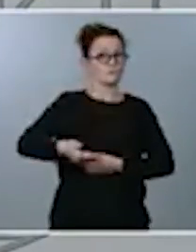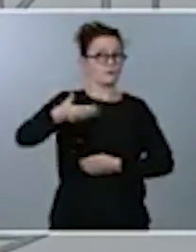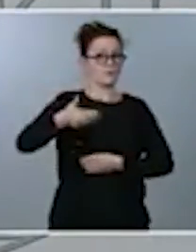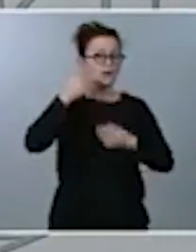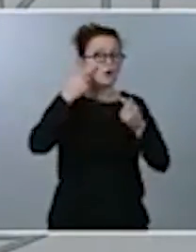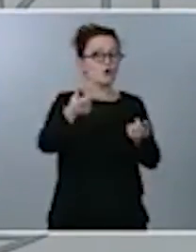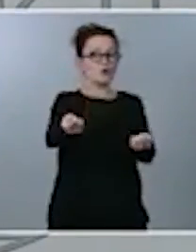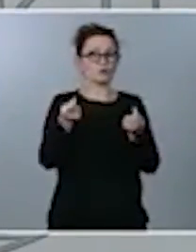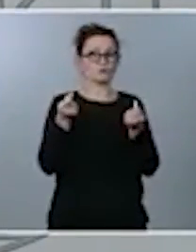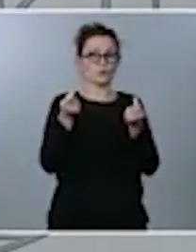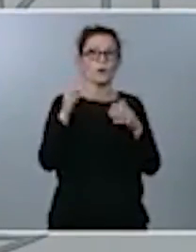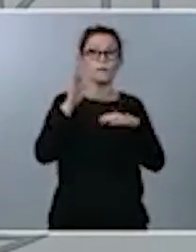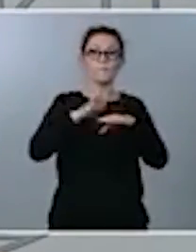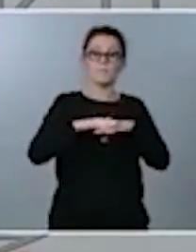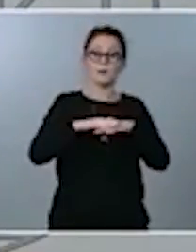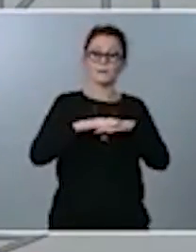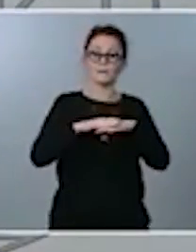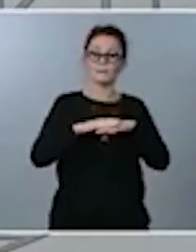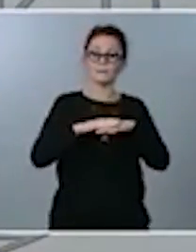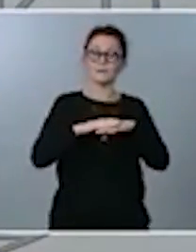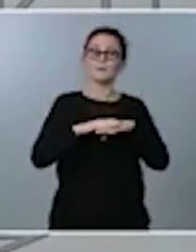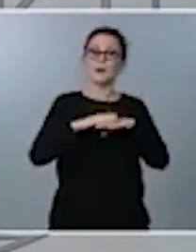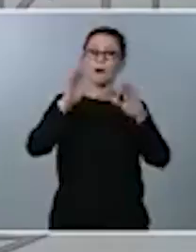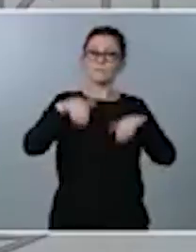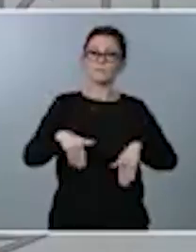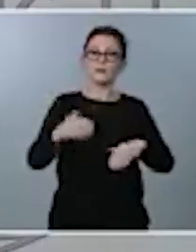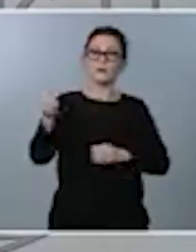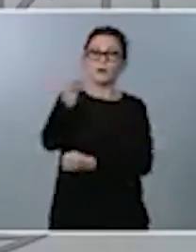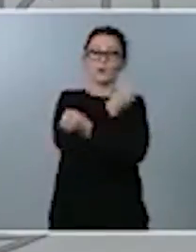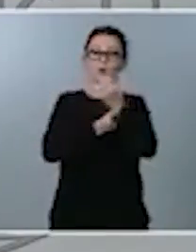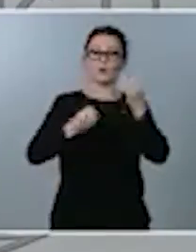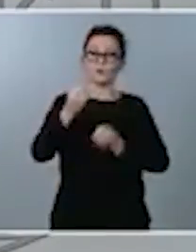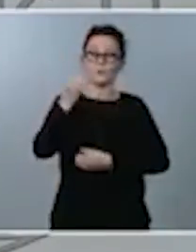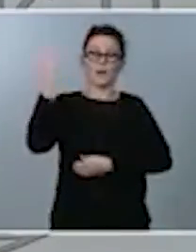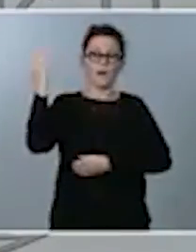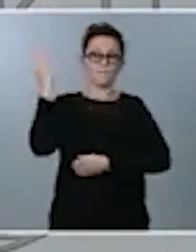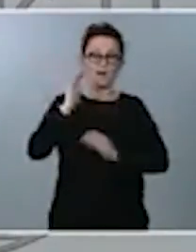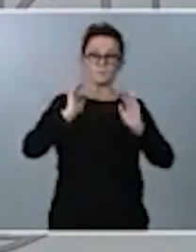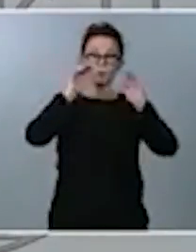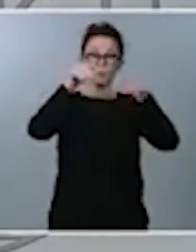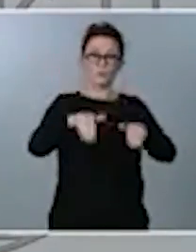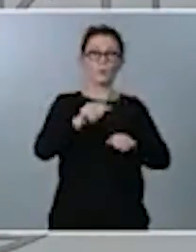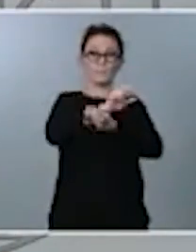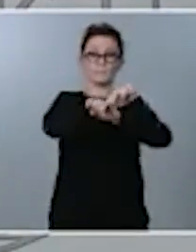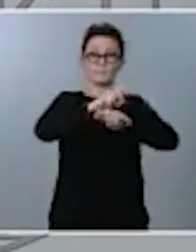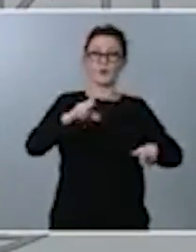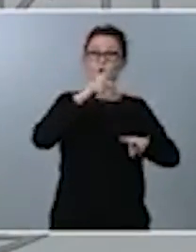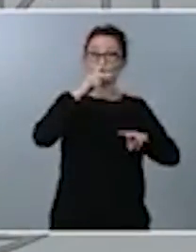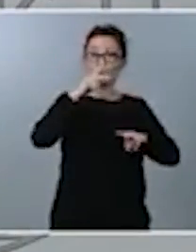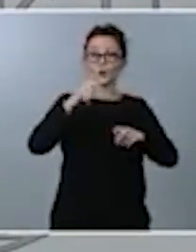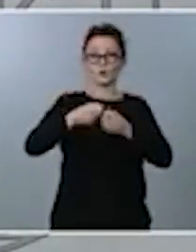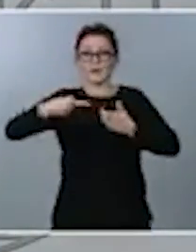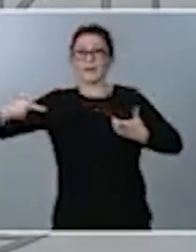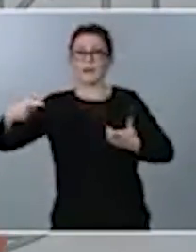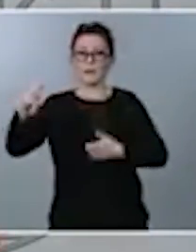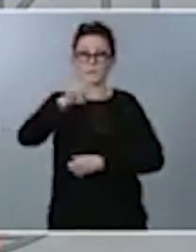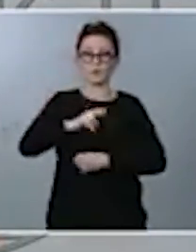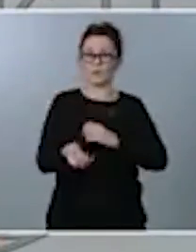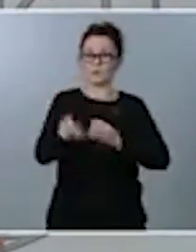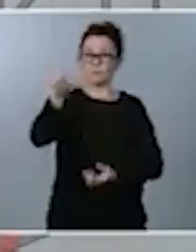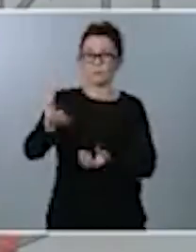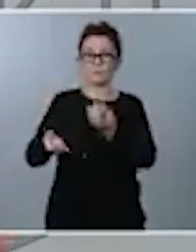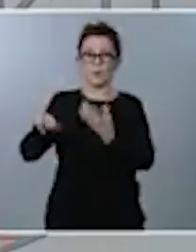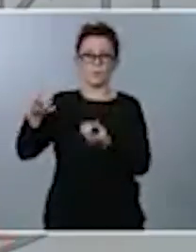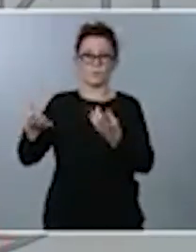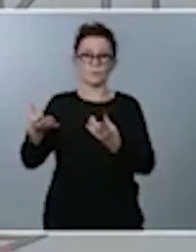no se resienta en mayor medida también la situación económica por rebrote que no encuentren ser atajado